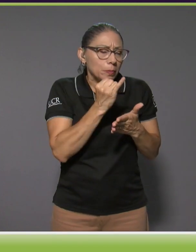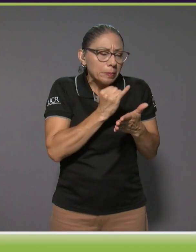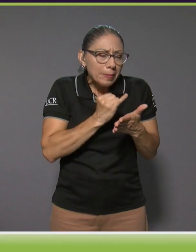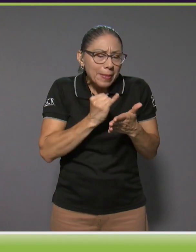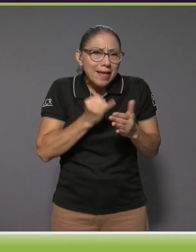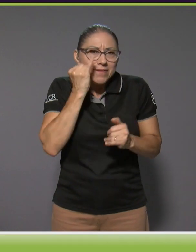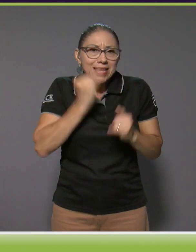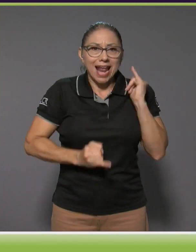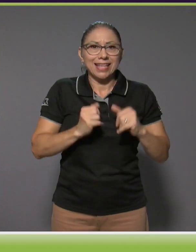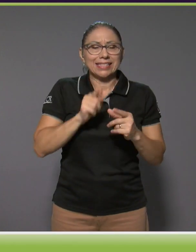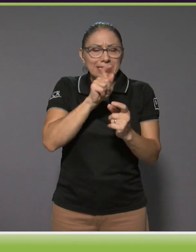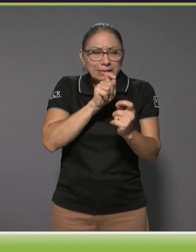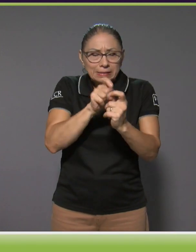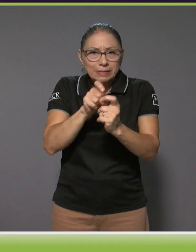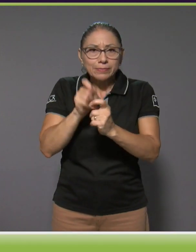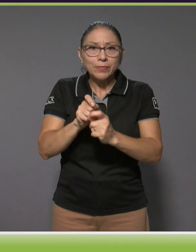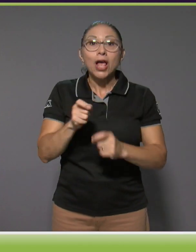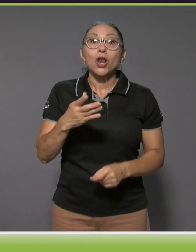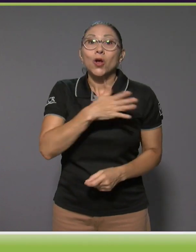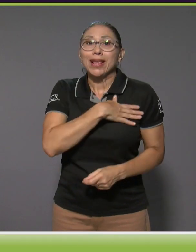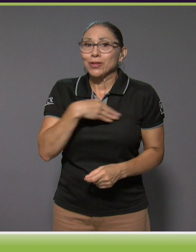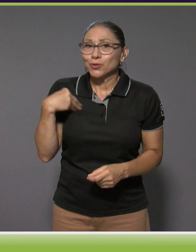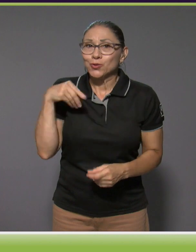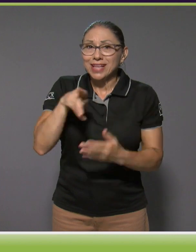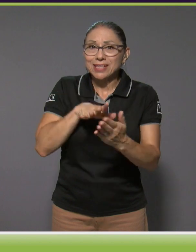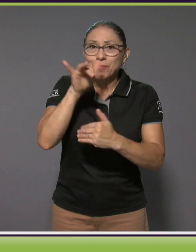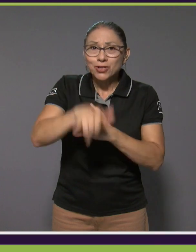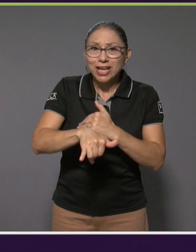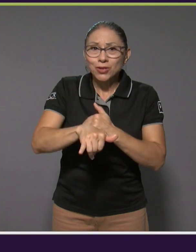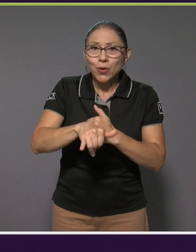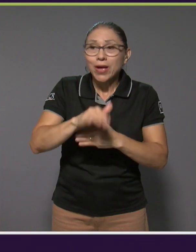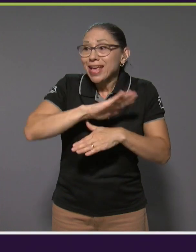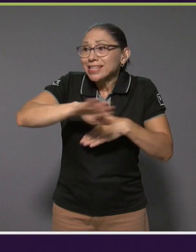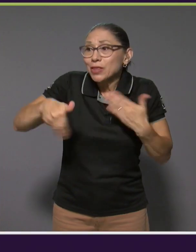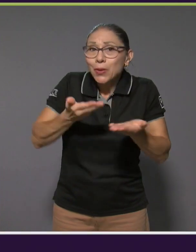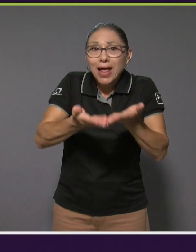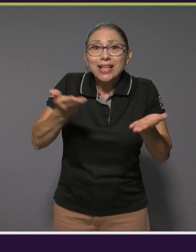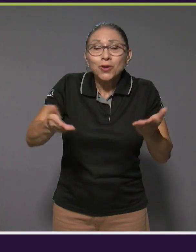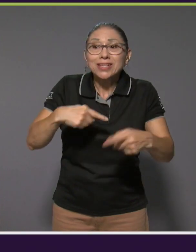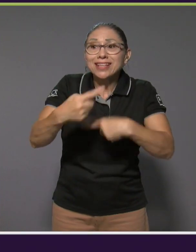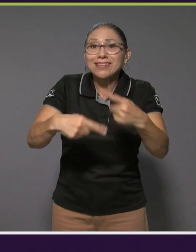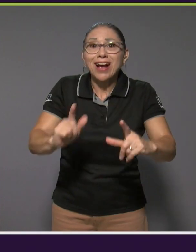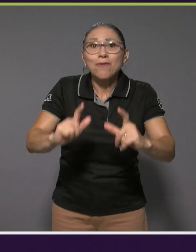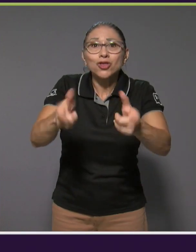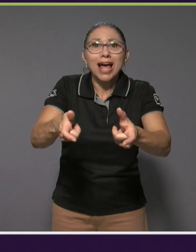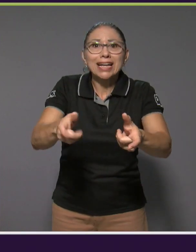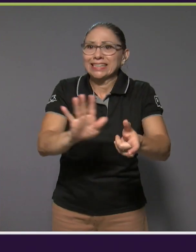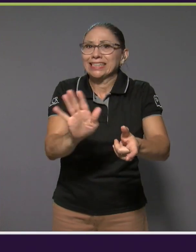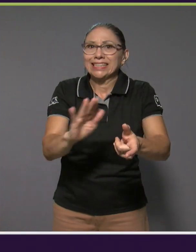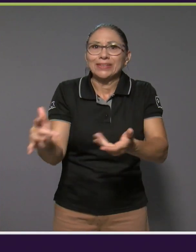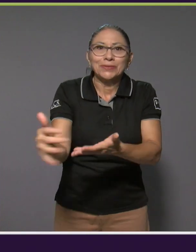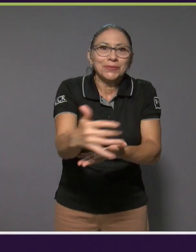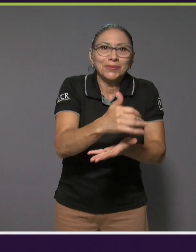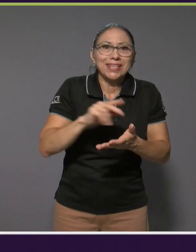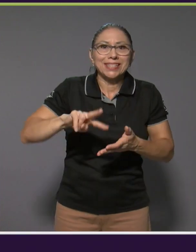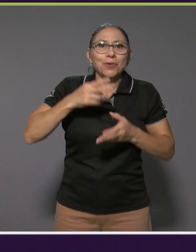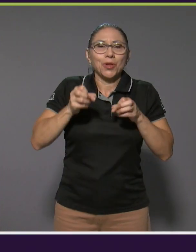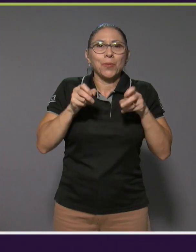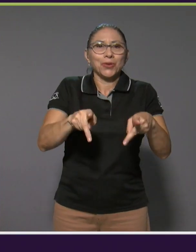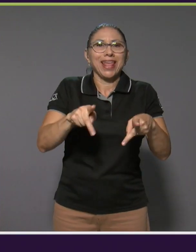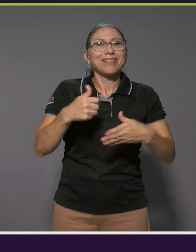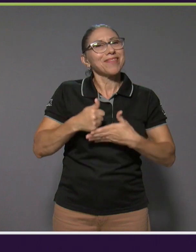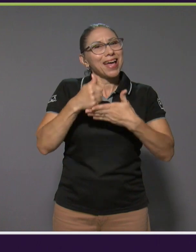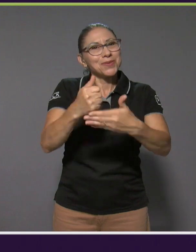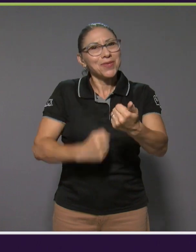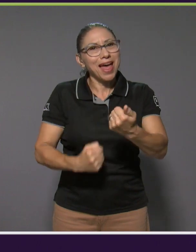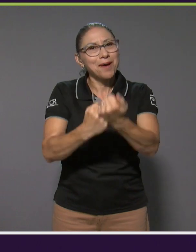Lo que nos gusta de este proyecto es que todo lo que se va a votar le damos una segunda oportunidad. Entonces, ayudamos al planeta y